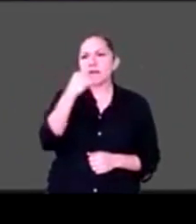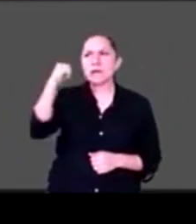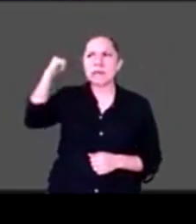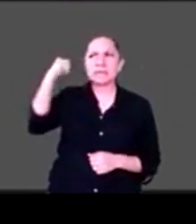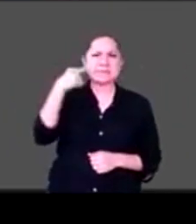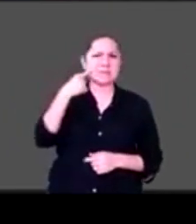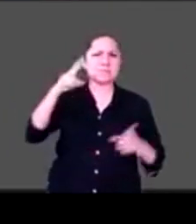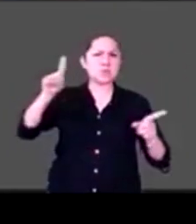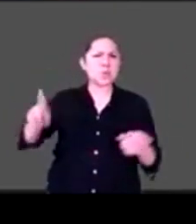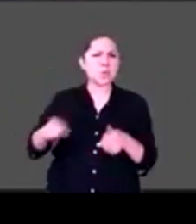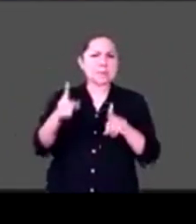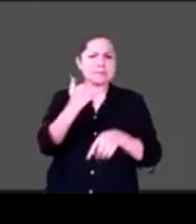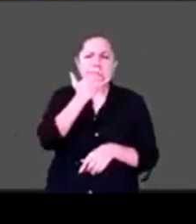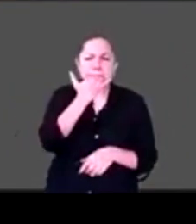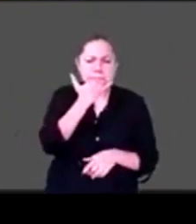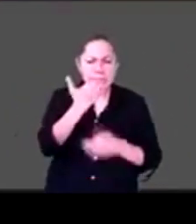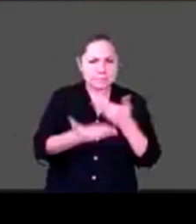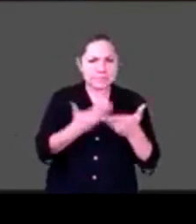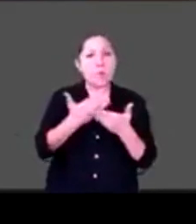para, este,